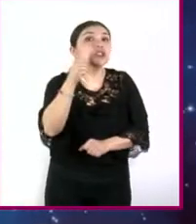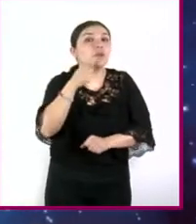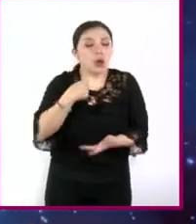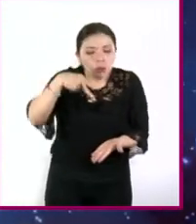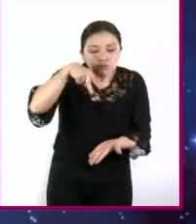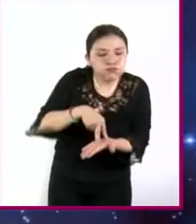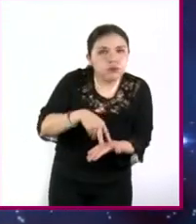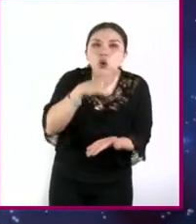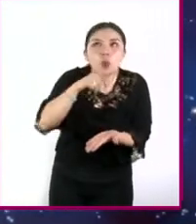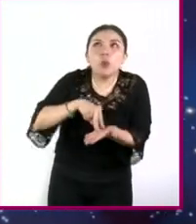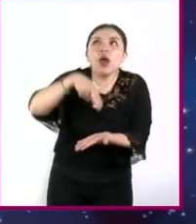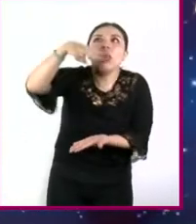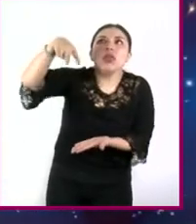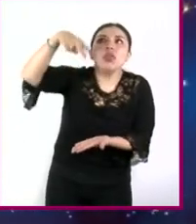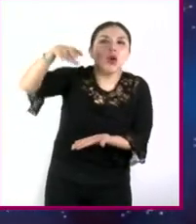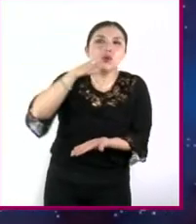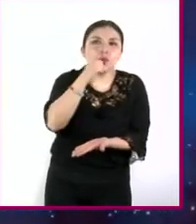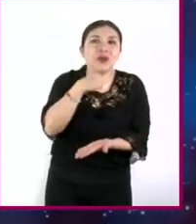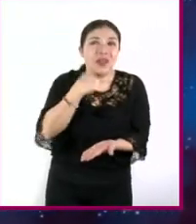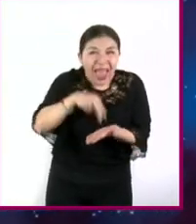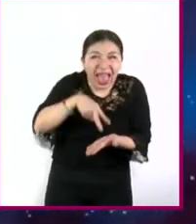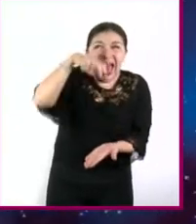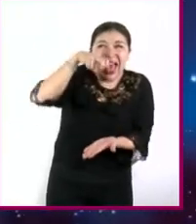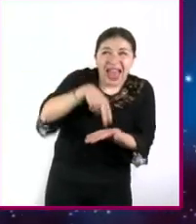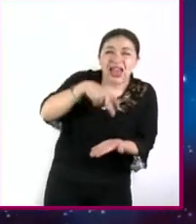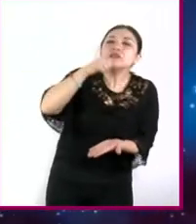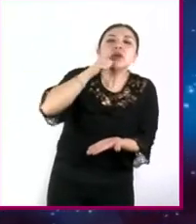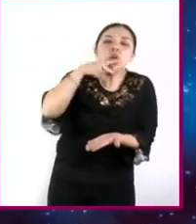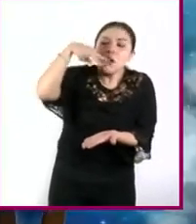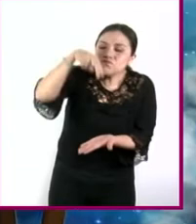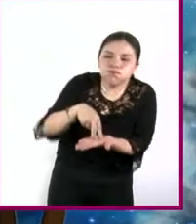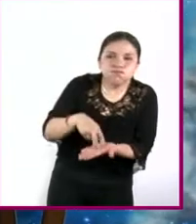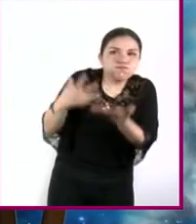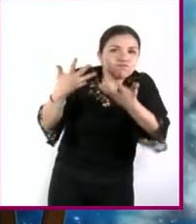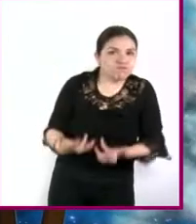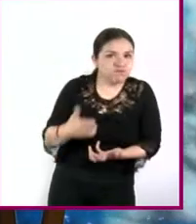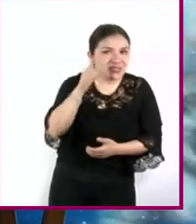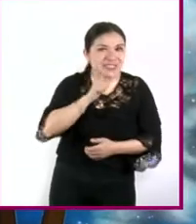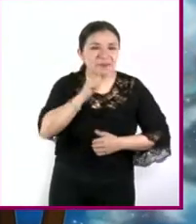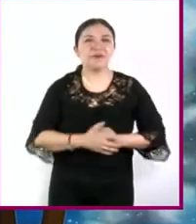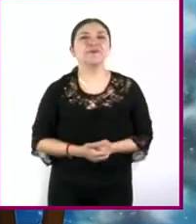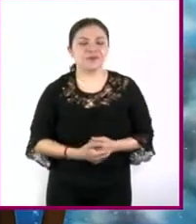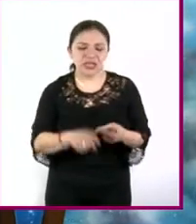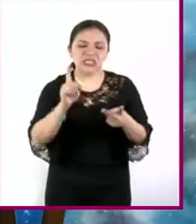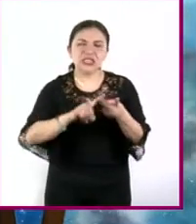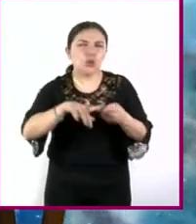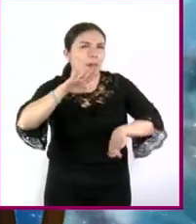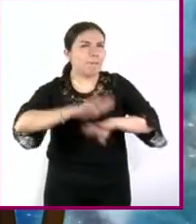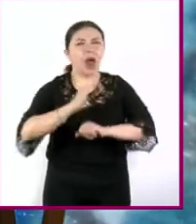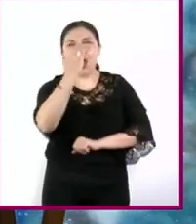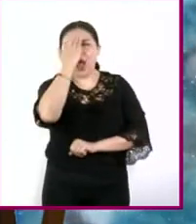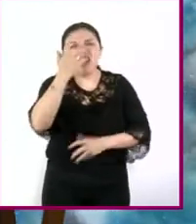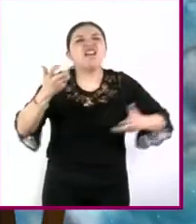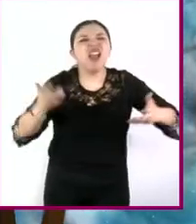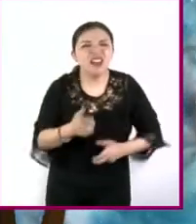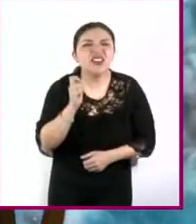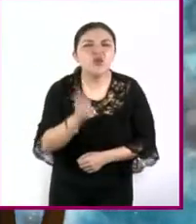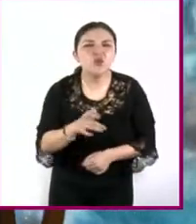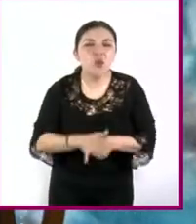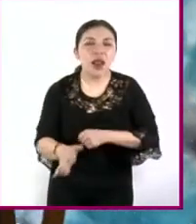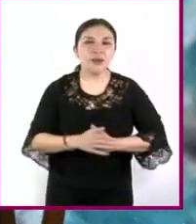a ella Por más que saltemos, la gravedad nos jala ¿Cuál es la segunda fuerza más conocida y qué hace, Mati?